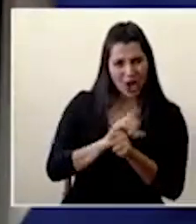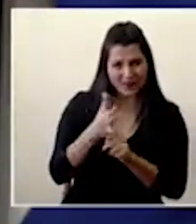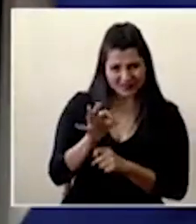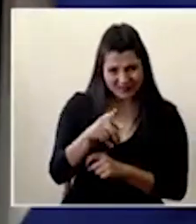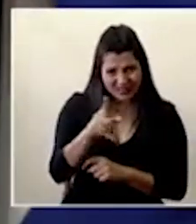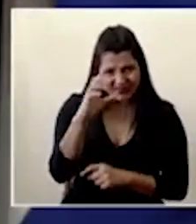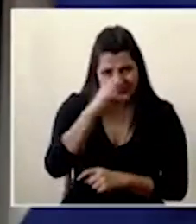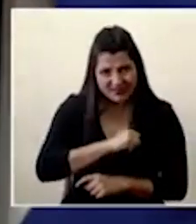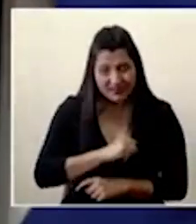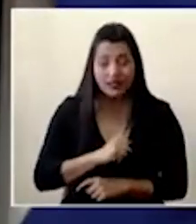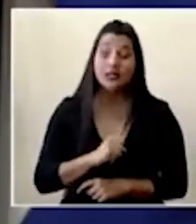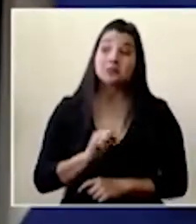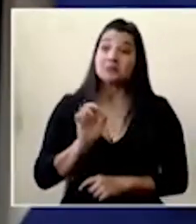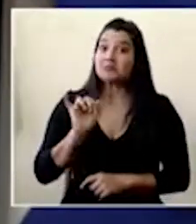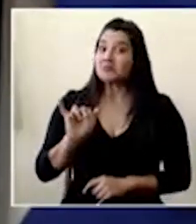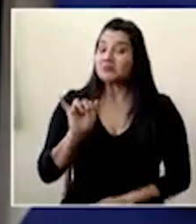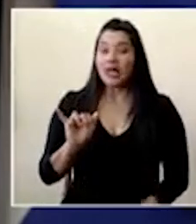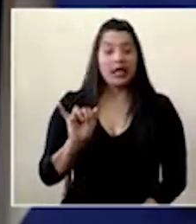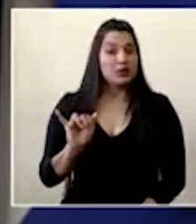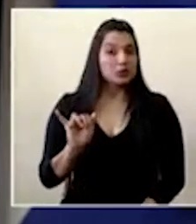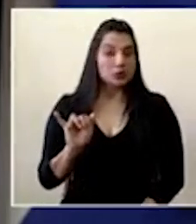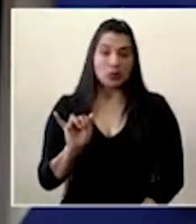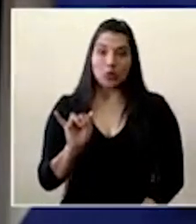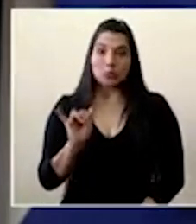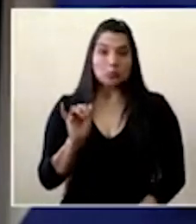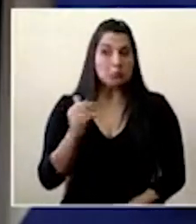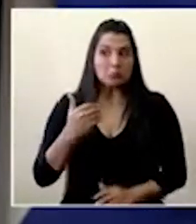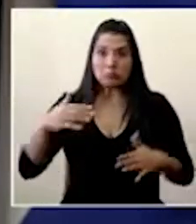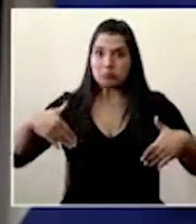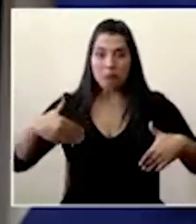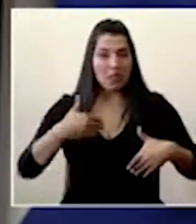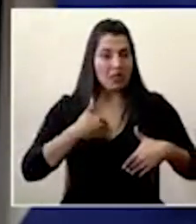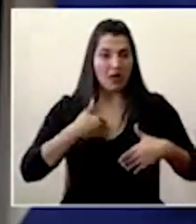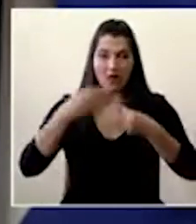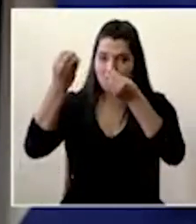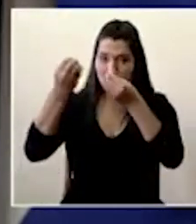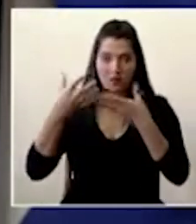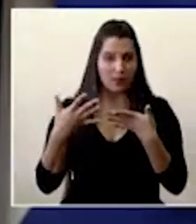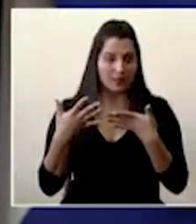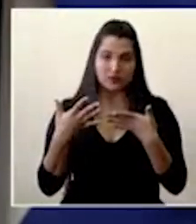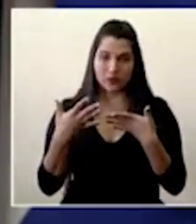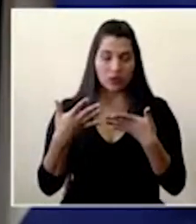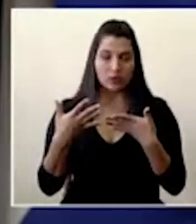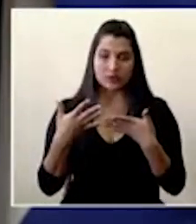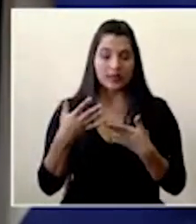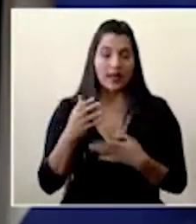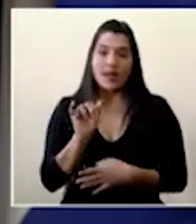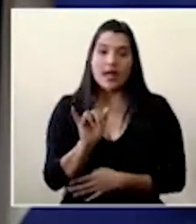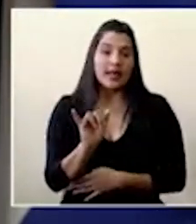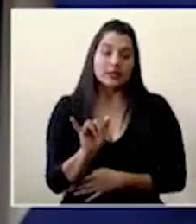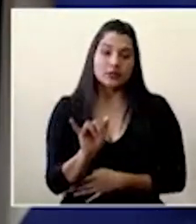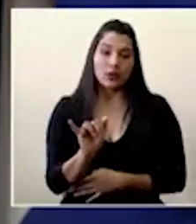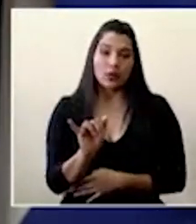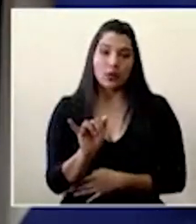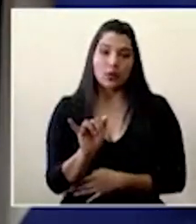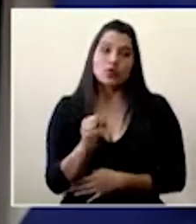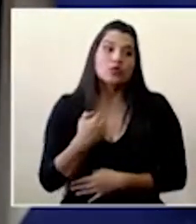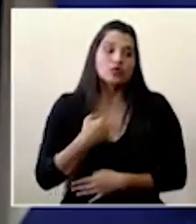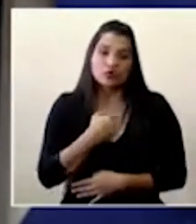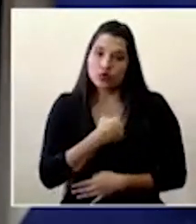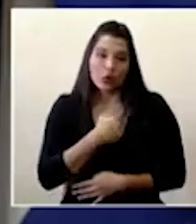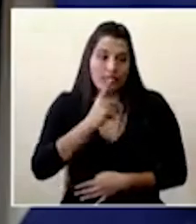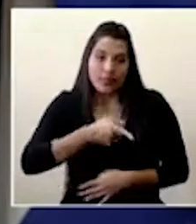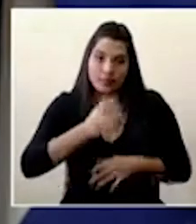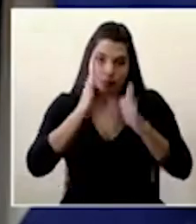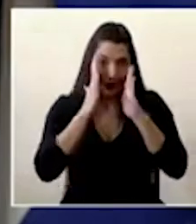Bueno, de eso no tenemos ninguna información. Definitivamente es algo que atendemos